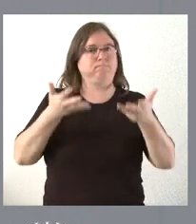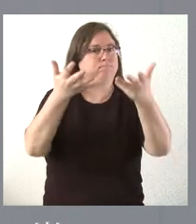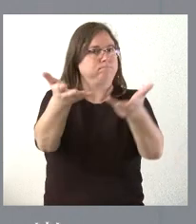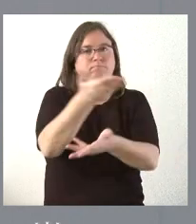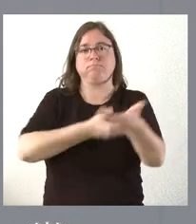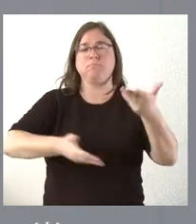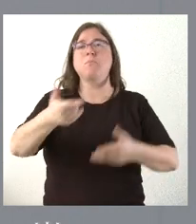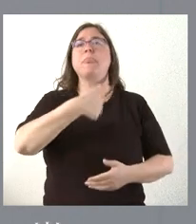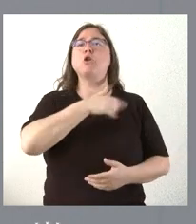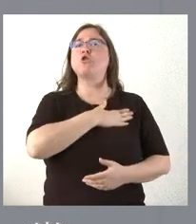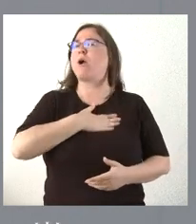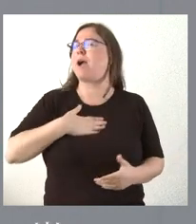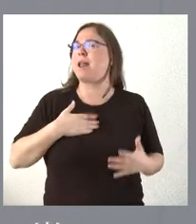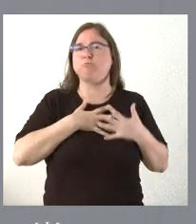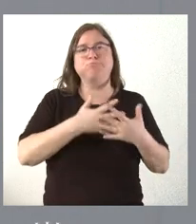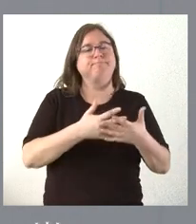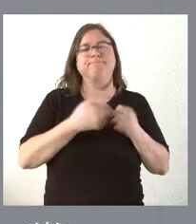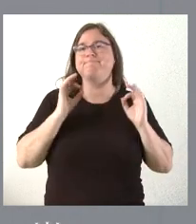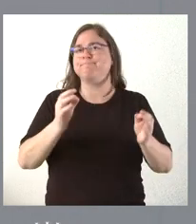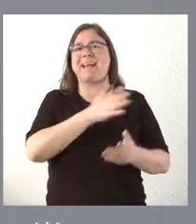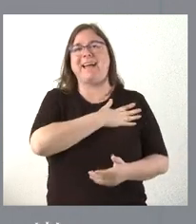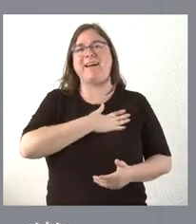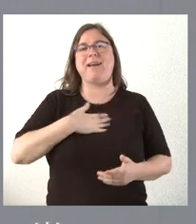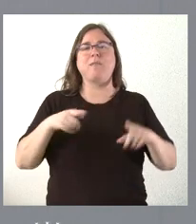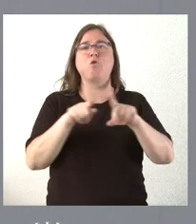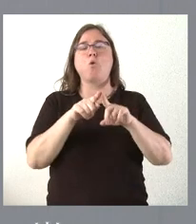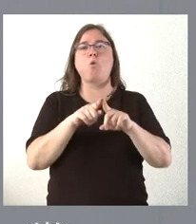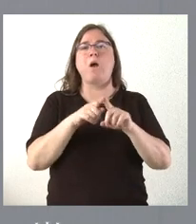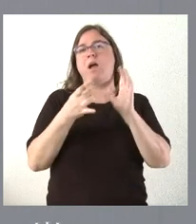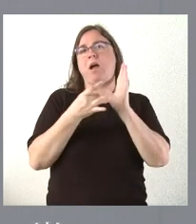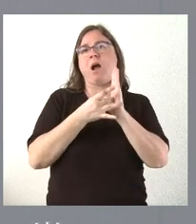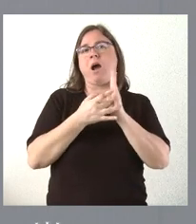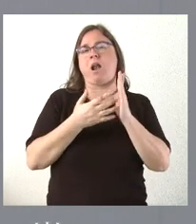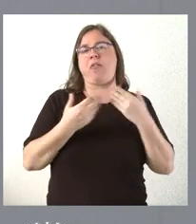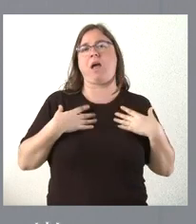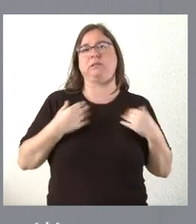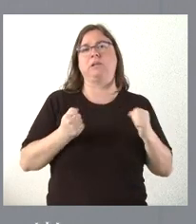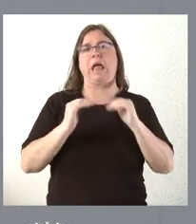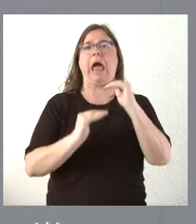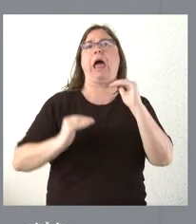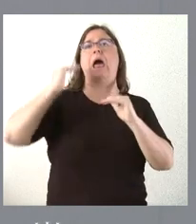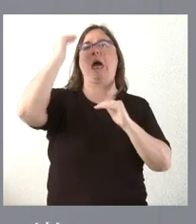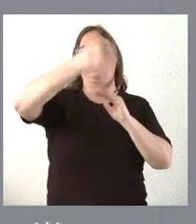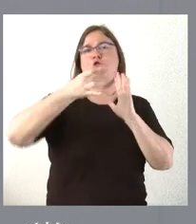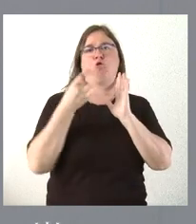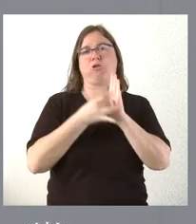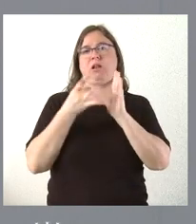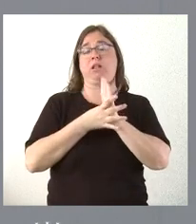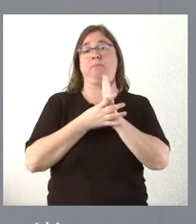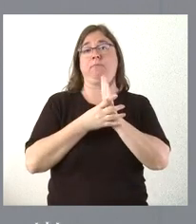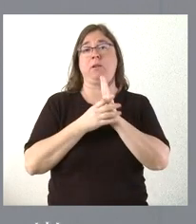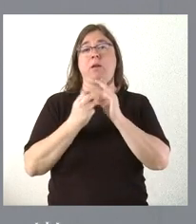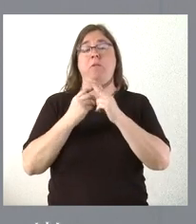esos acuerdos. Nosotros tenemos una voluntad inicial de partida, que es tener un nivel sanitario alto y de calidad. Así nos lo reconocen los principales informes